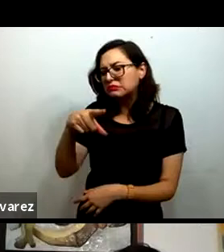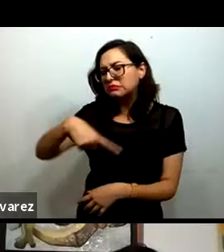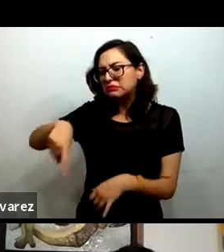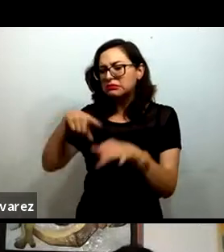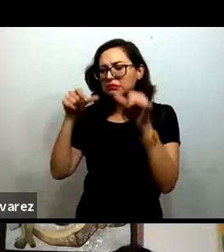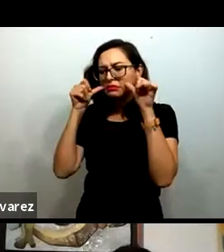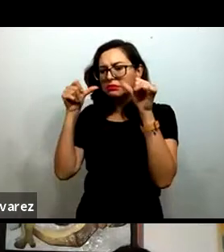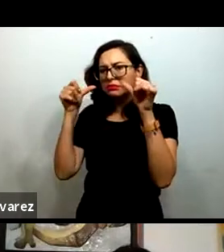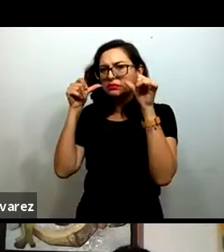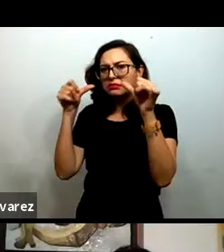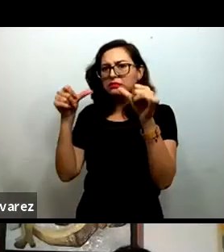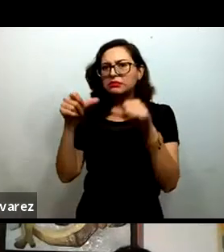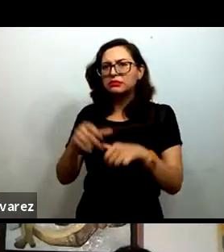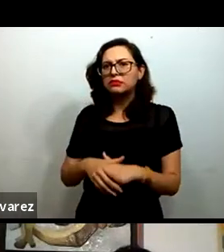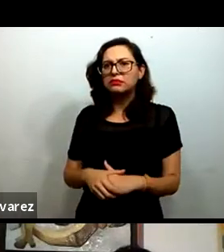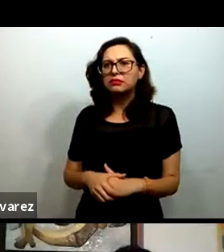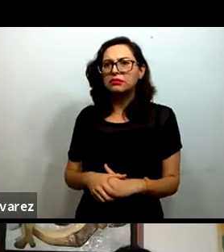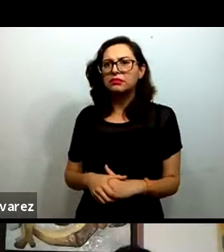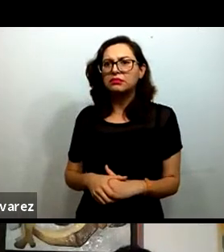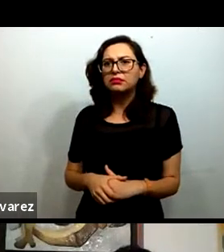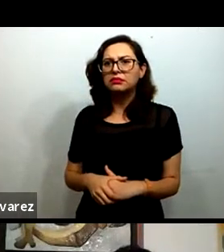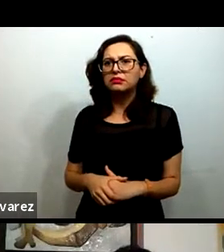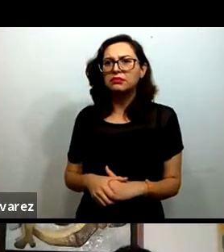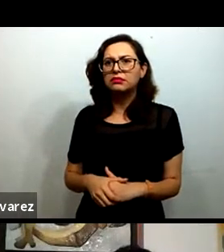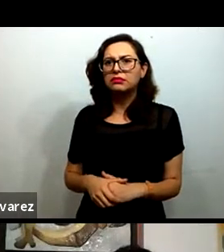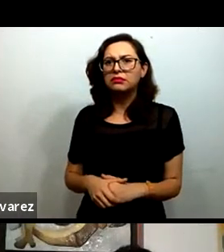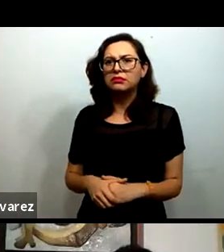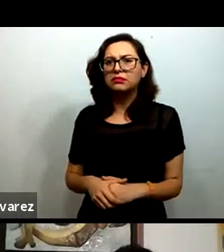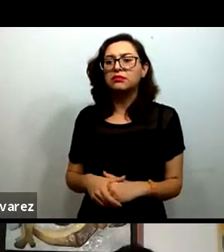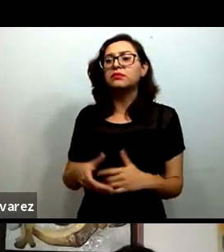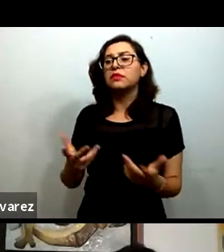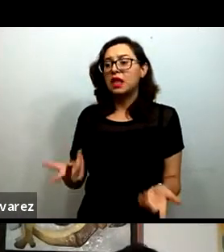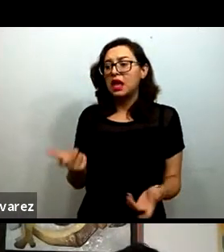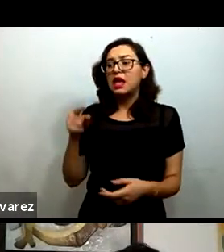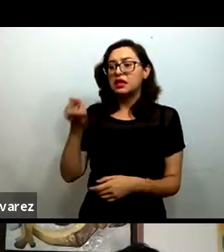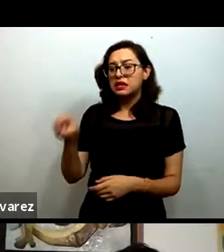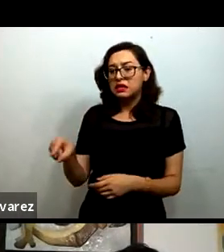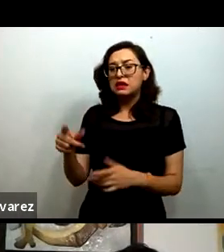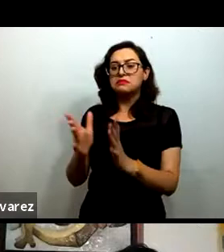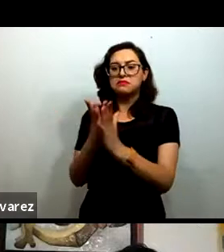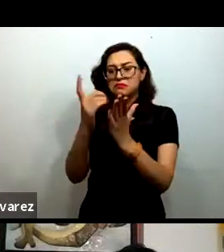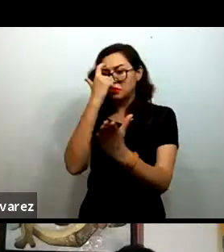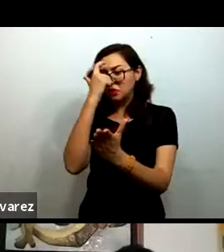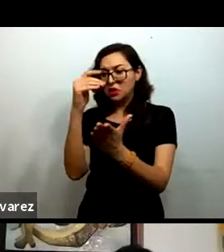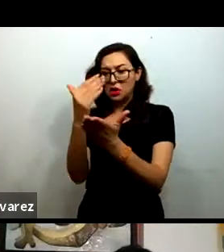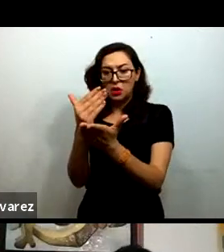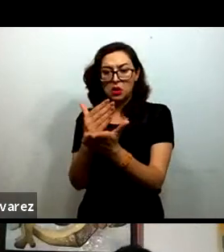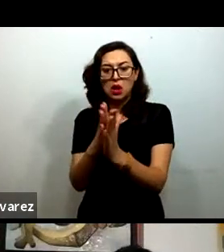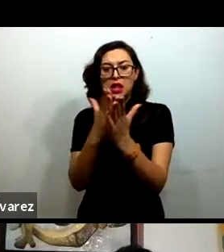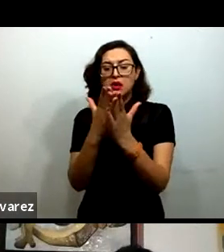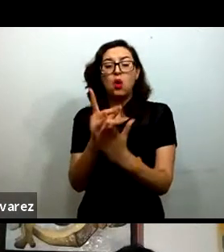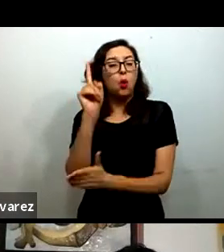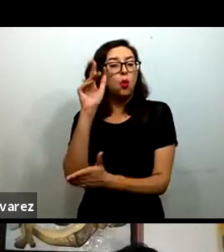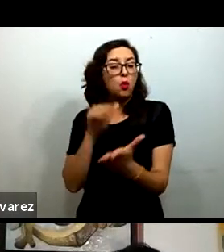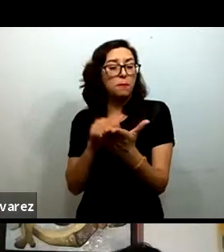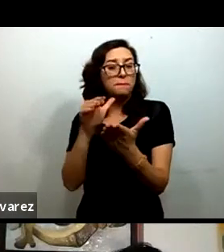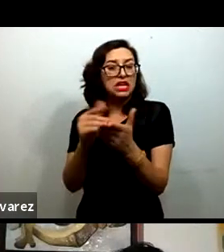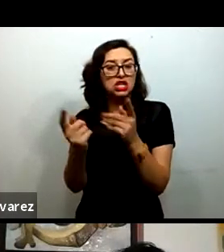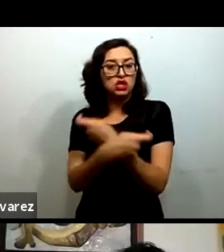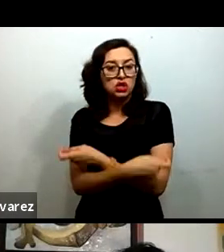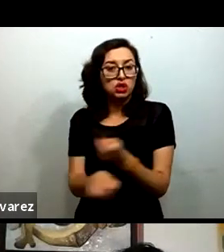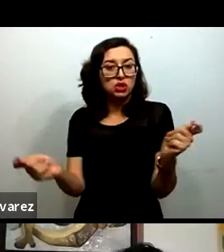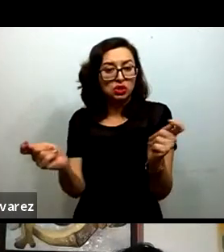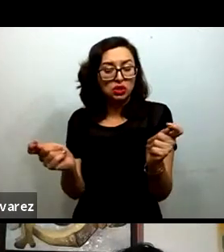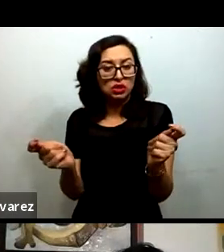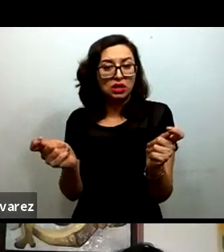coordinó la revista Educaré Nueva Época, dirigida a maestros con más de un millón de ejemplares por número y ha tenido